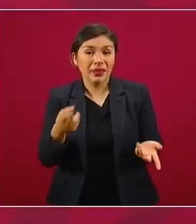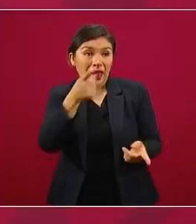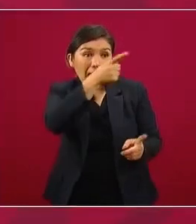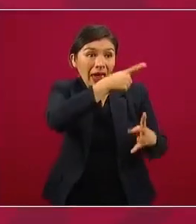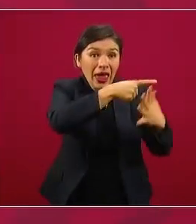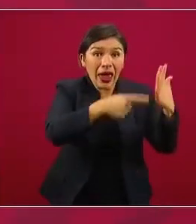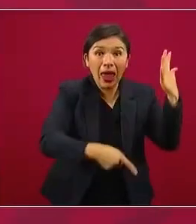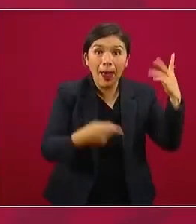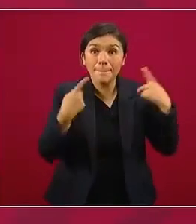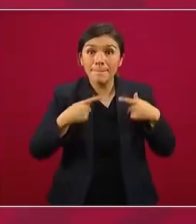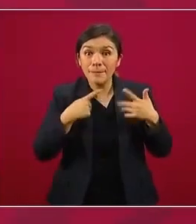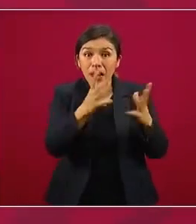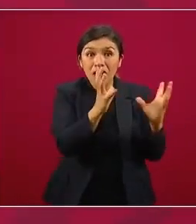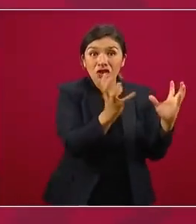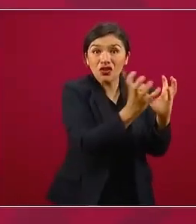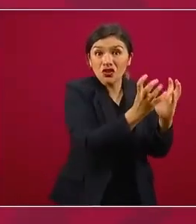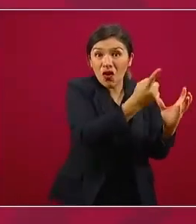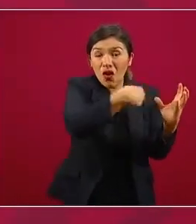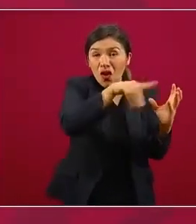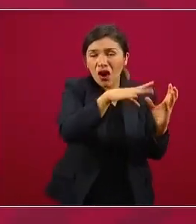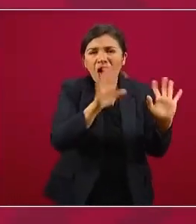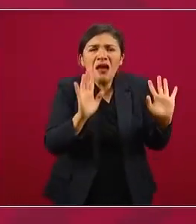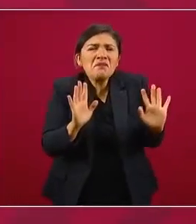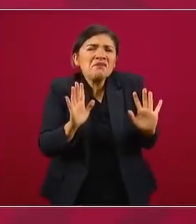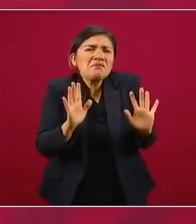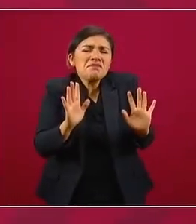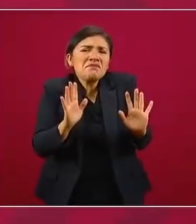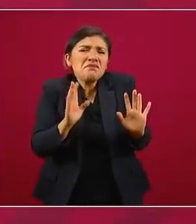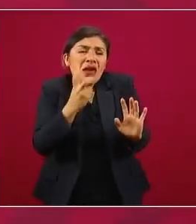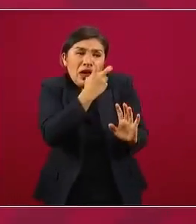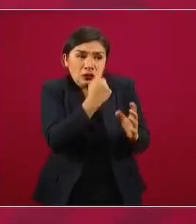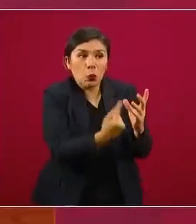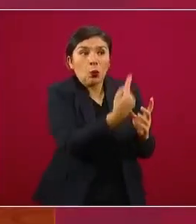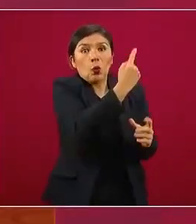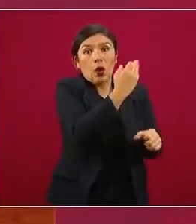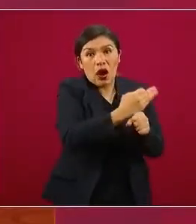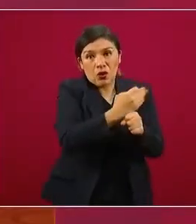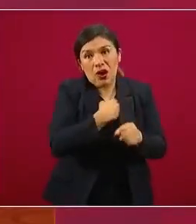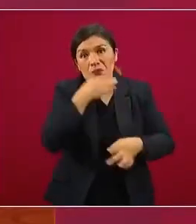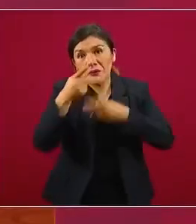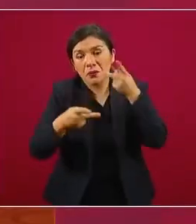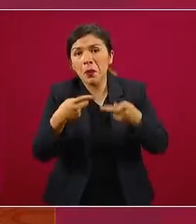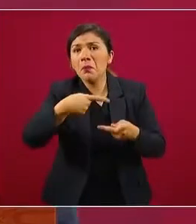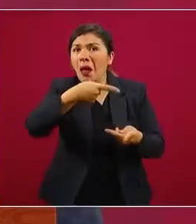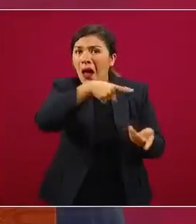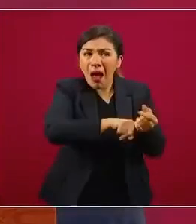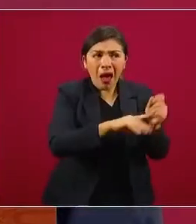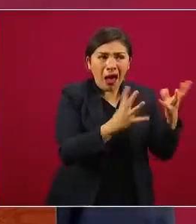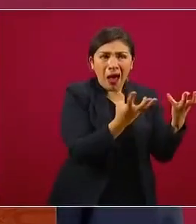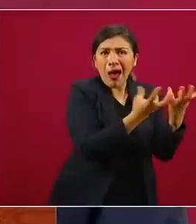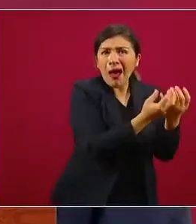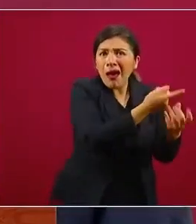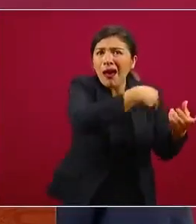Ellos, independientemente de este caso, se la pasan